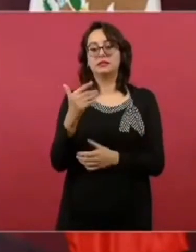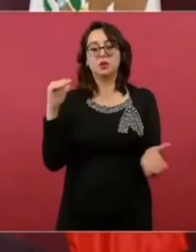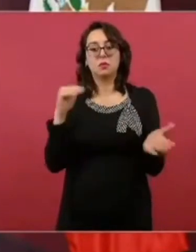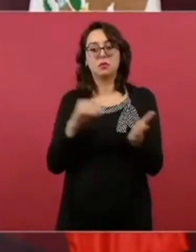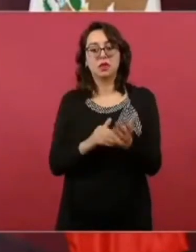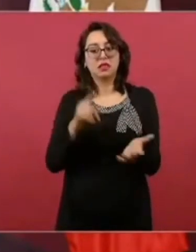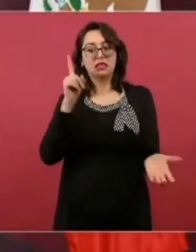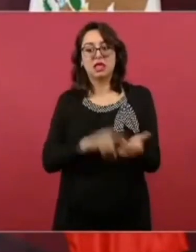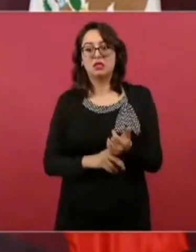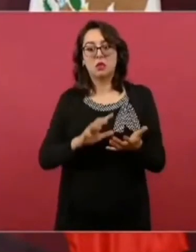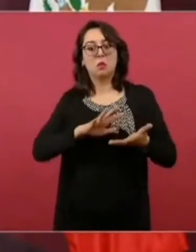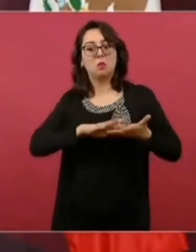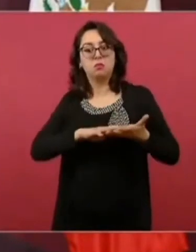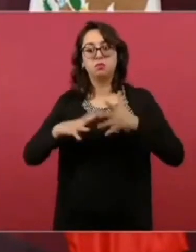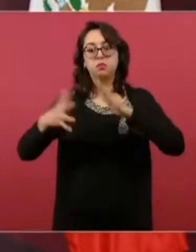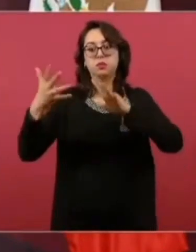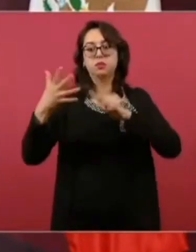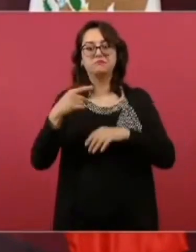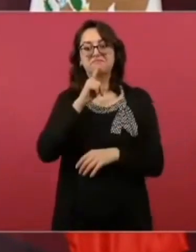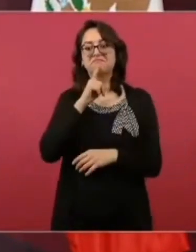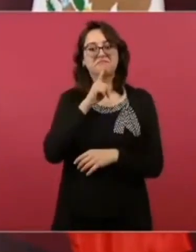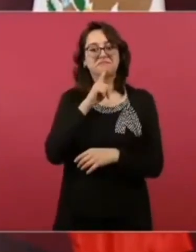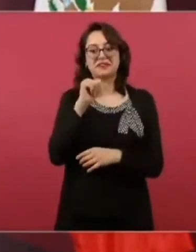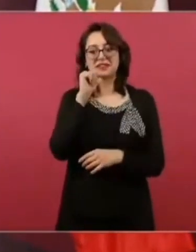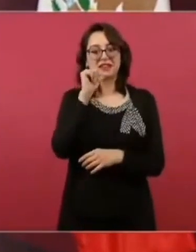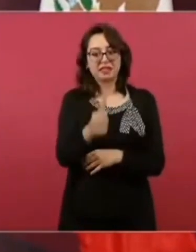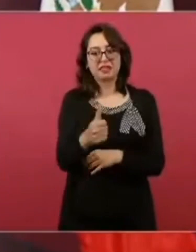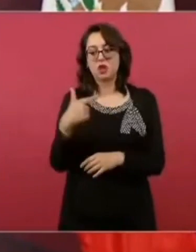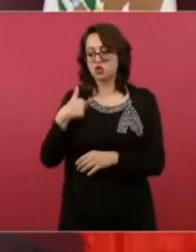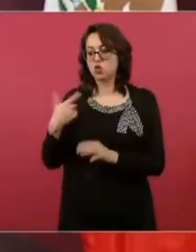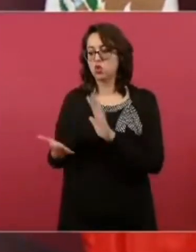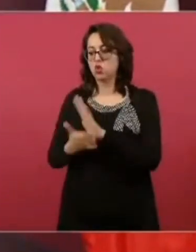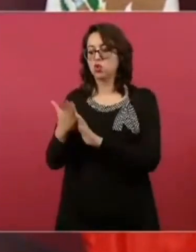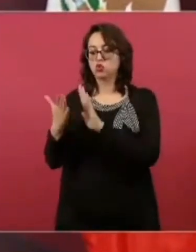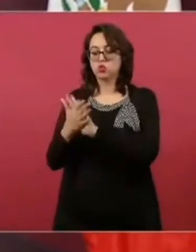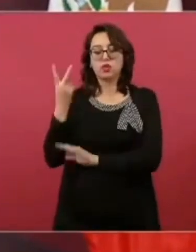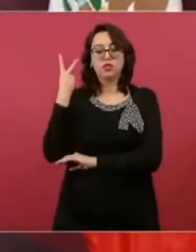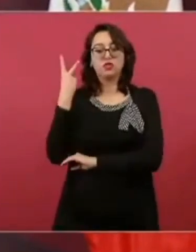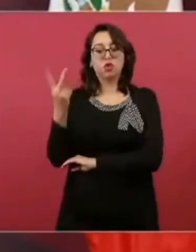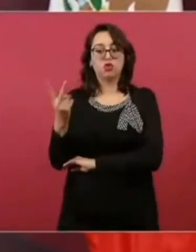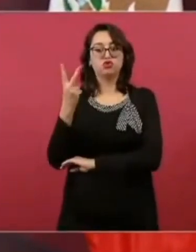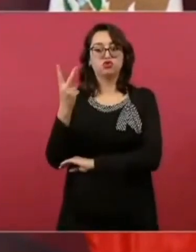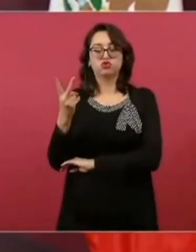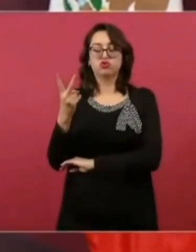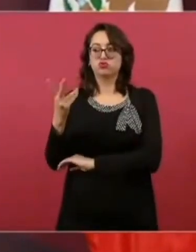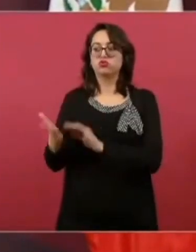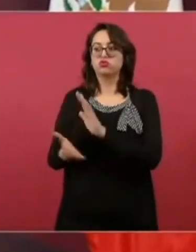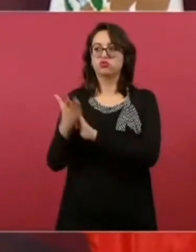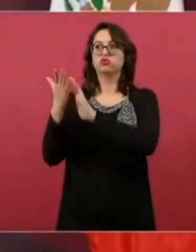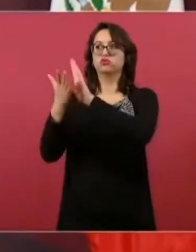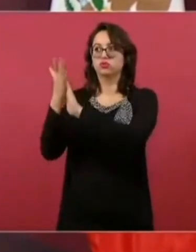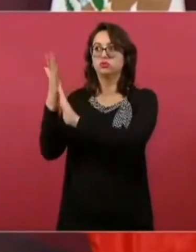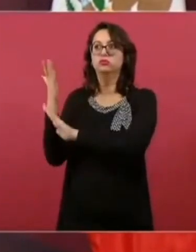Tuvimos que hacer, en ese entonces, dos reclusorios nuevos, porque había hacinamiento.